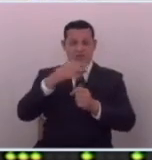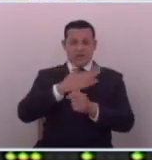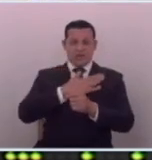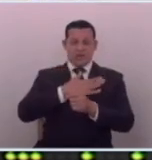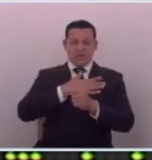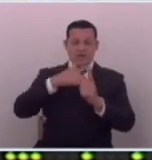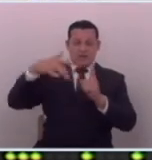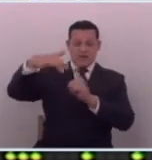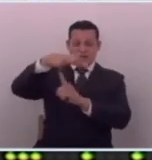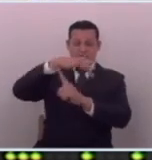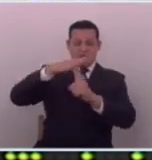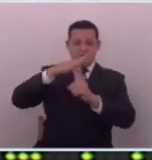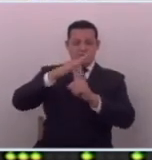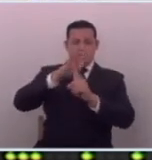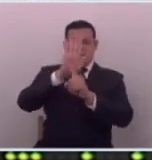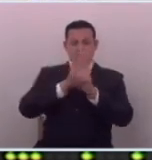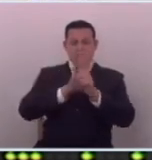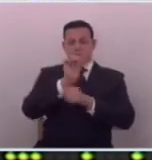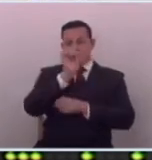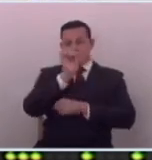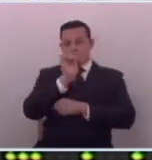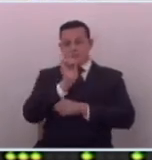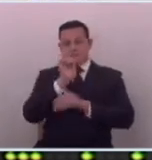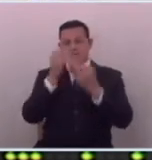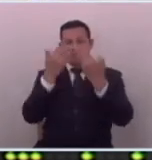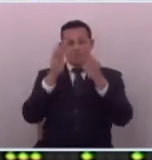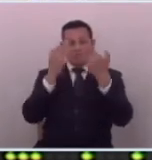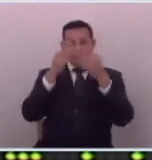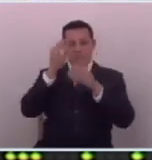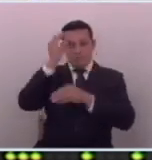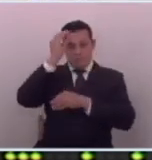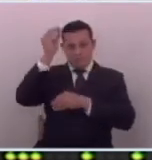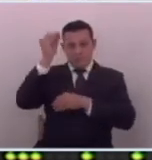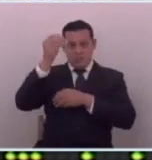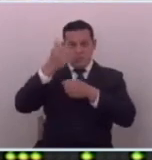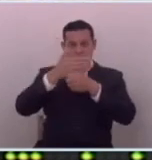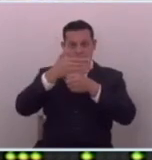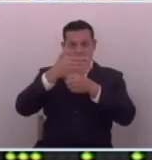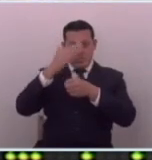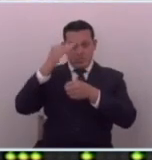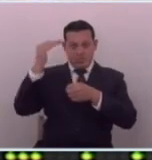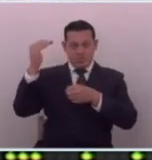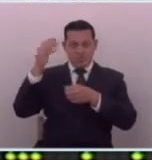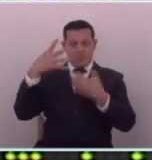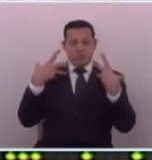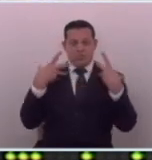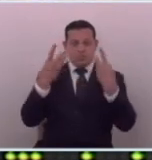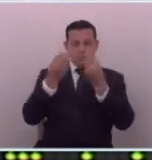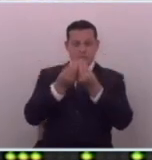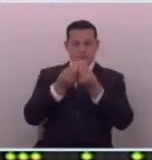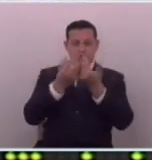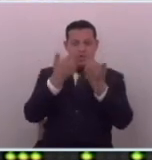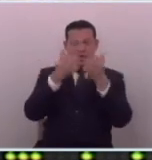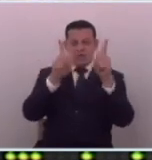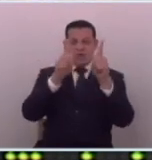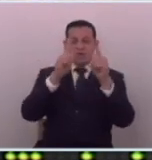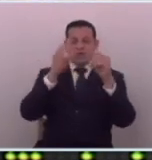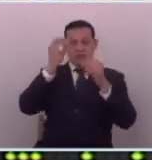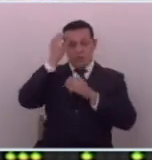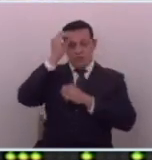ambiente de tolerancia hacia las diferentes posturas políticas y sociales y la libertad de expresión